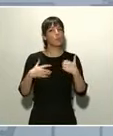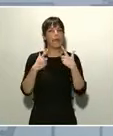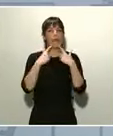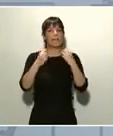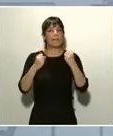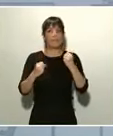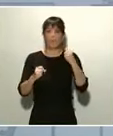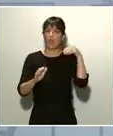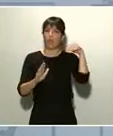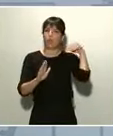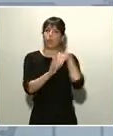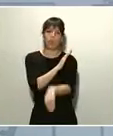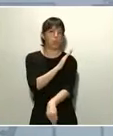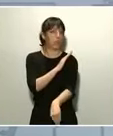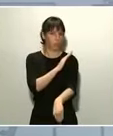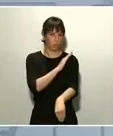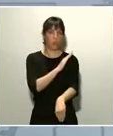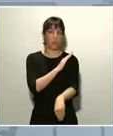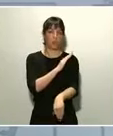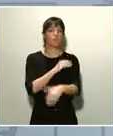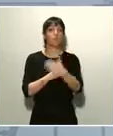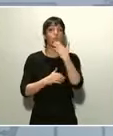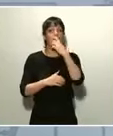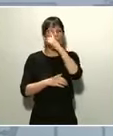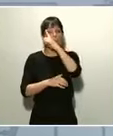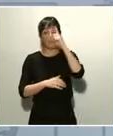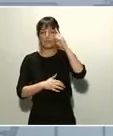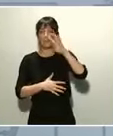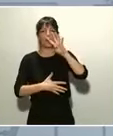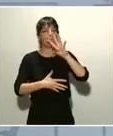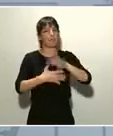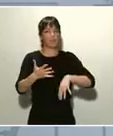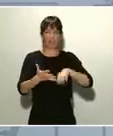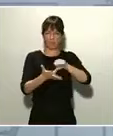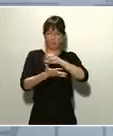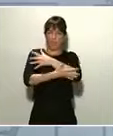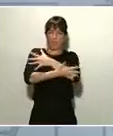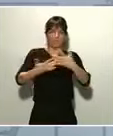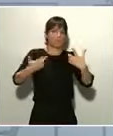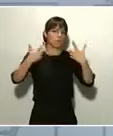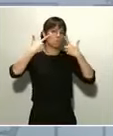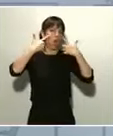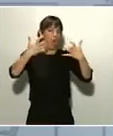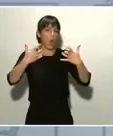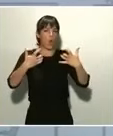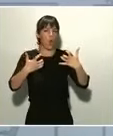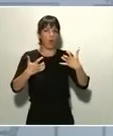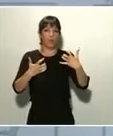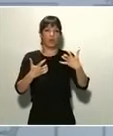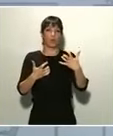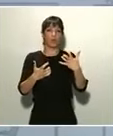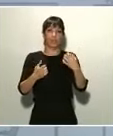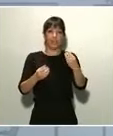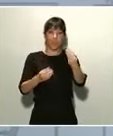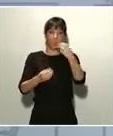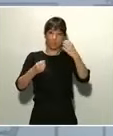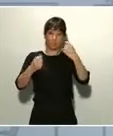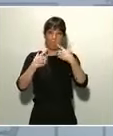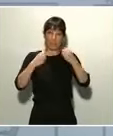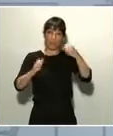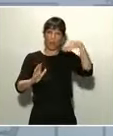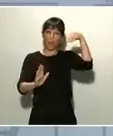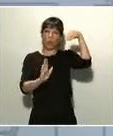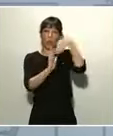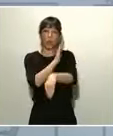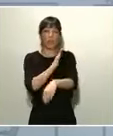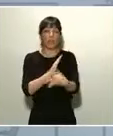pronunciada, por ejemplo, en Madrid y en Barcelona, en grandes urbes. Esa caída refleja sobre todo la gran caída en el consumo de los servicios